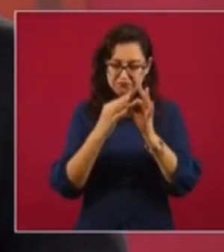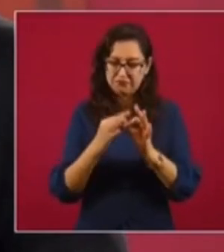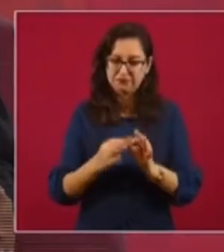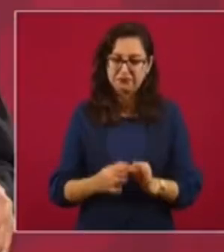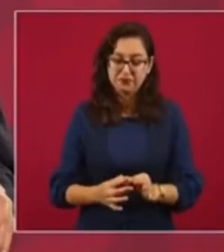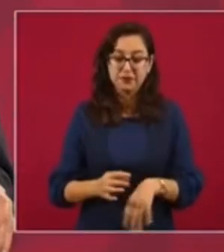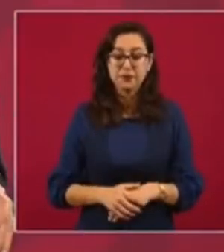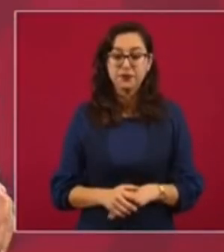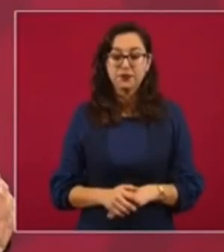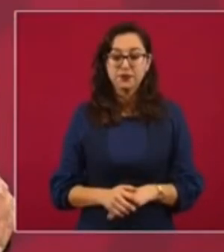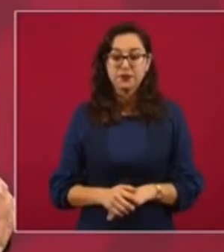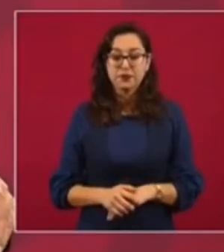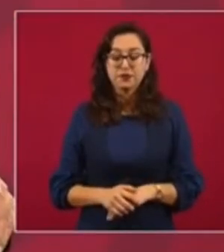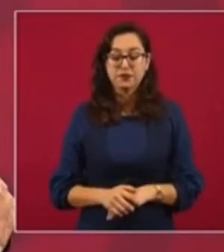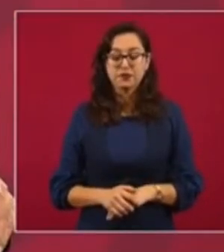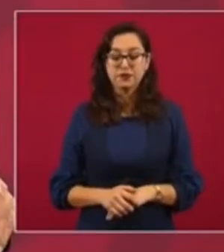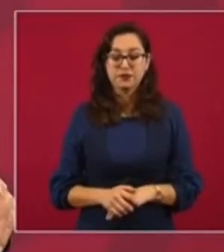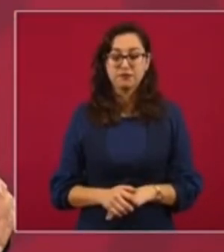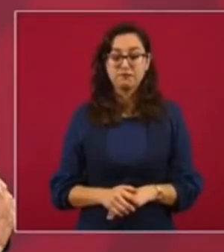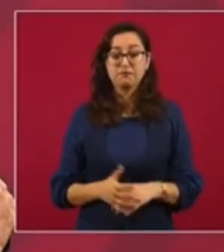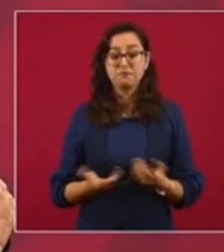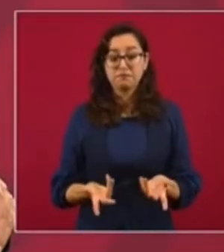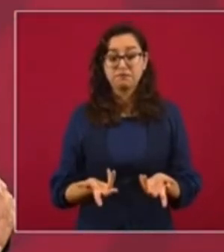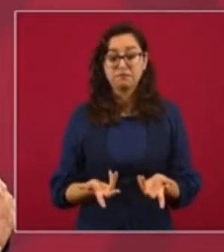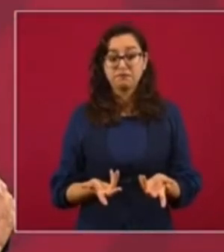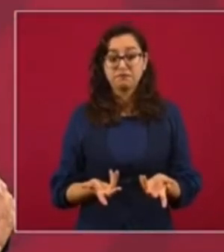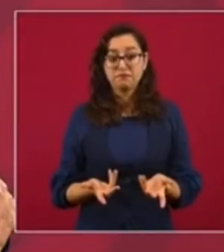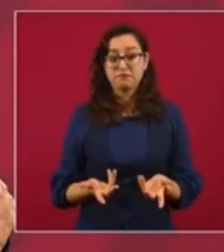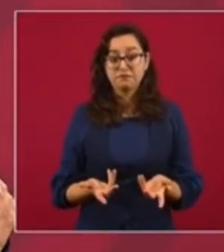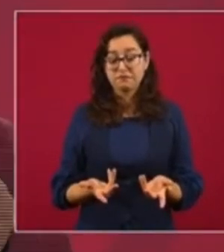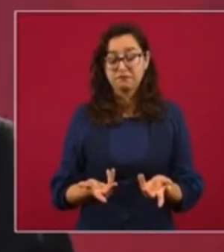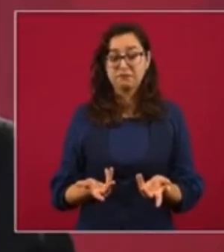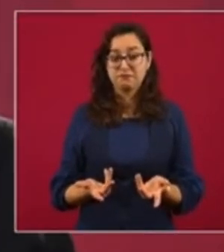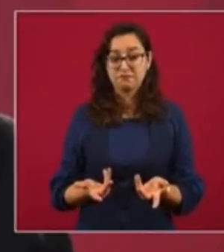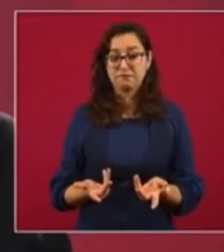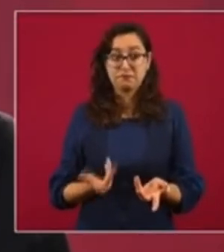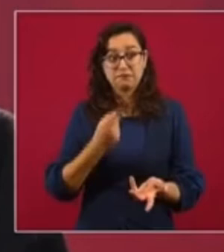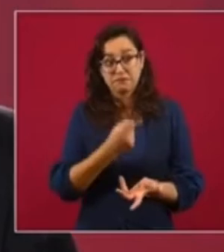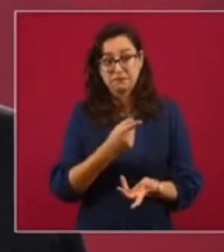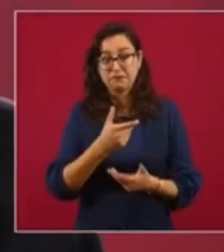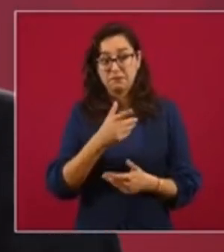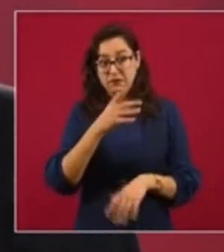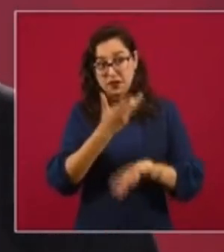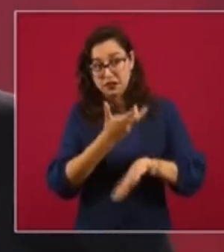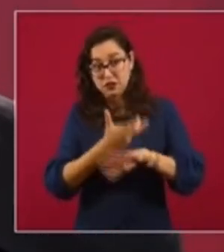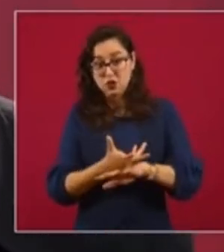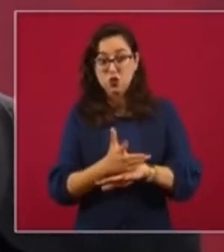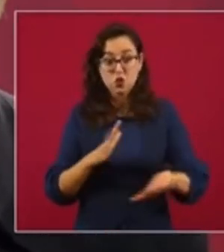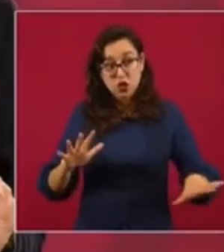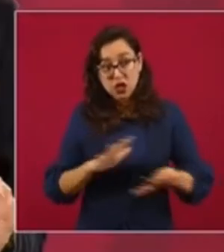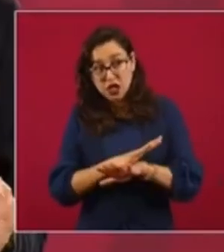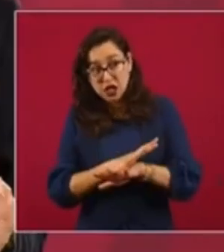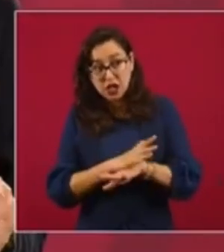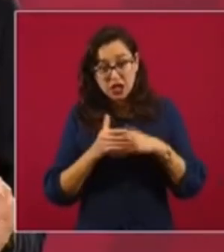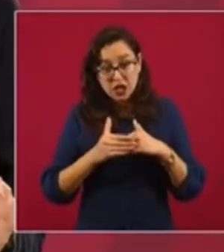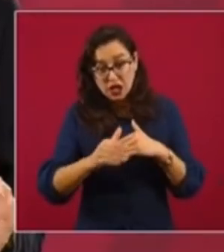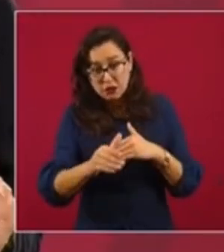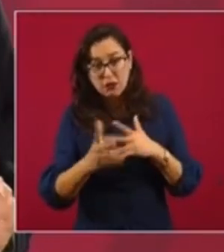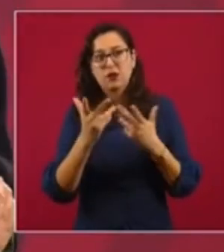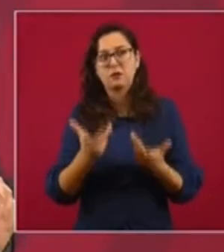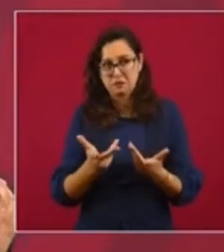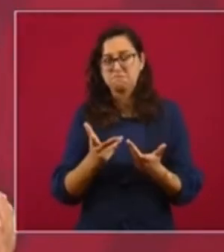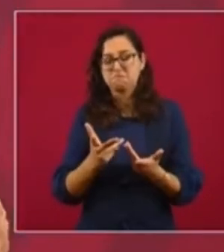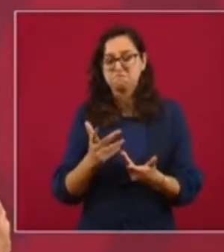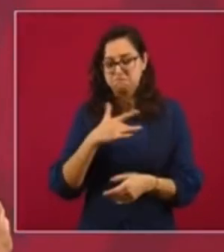Y he decidido, en el marco del cambio de gobierno en Estados Unidos, nombrar,